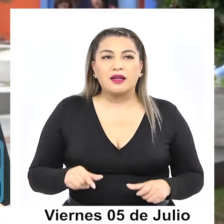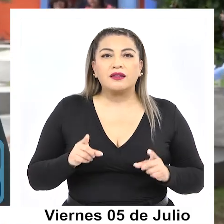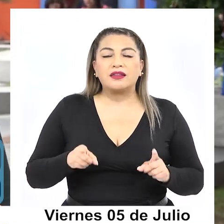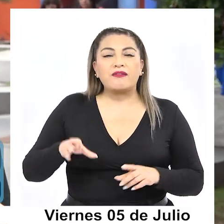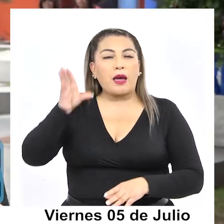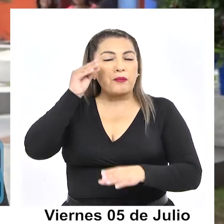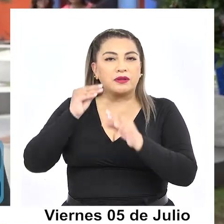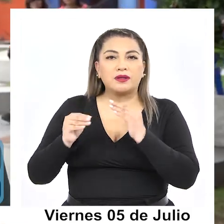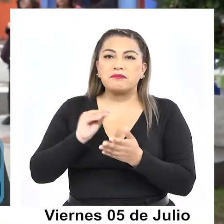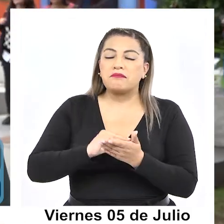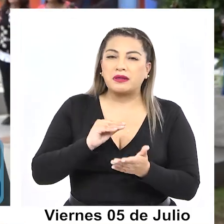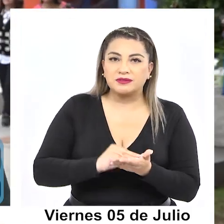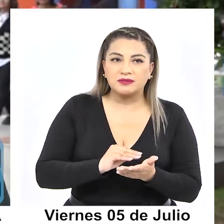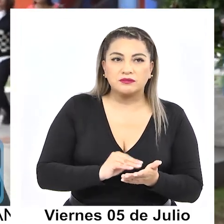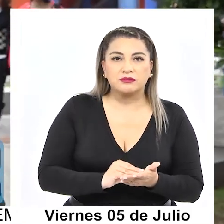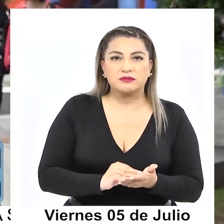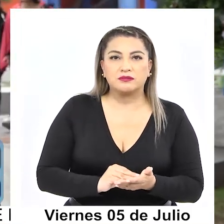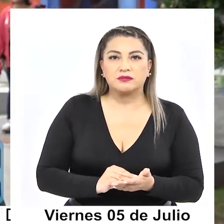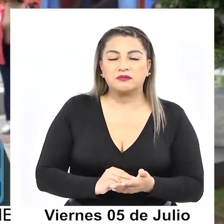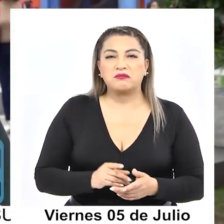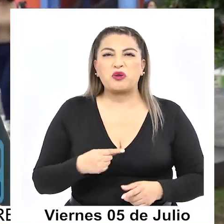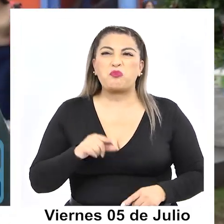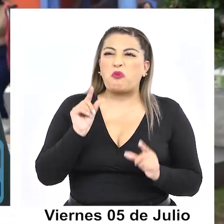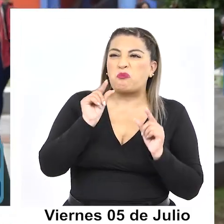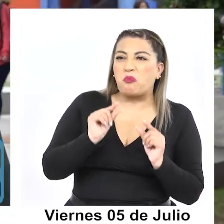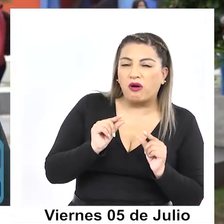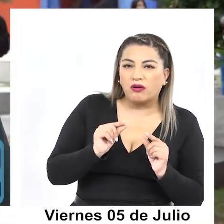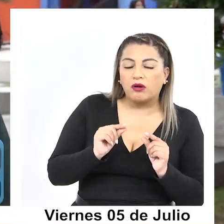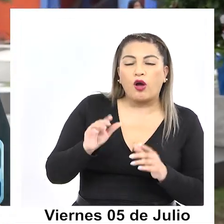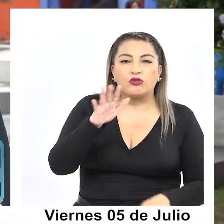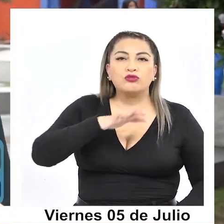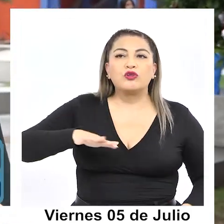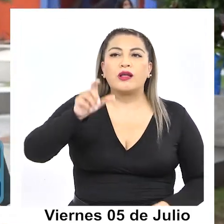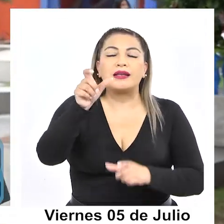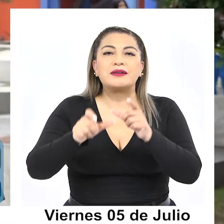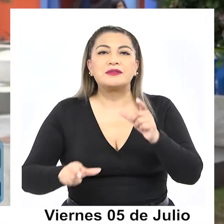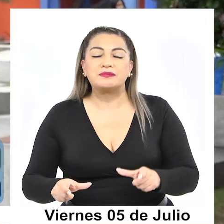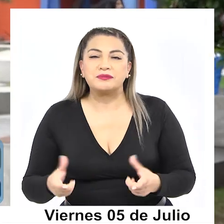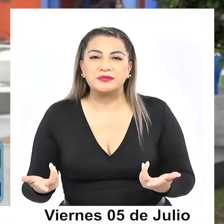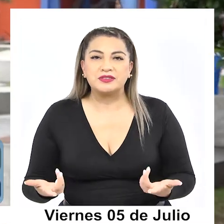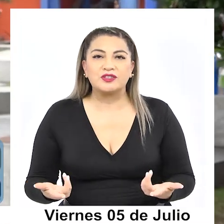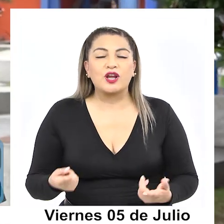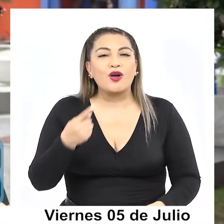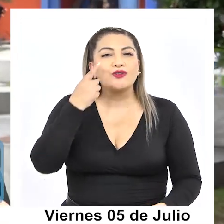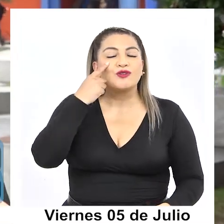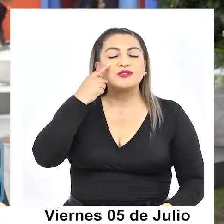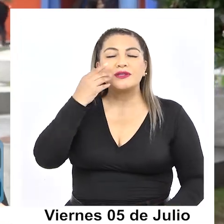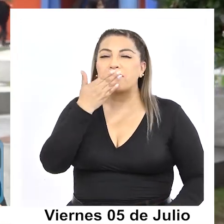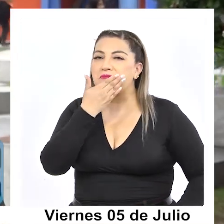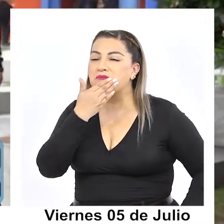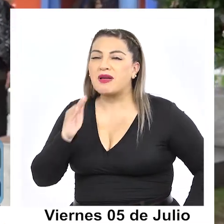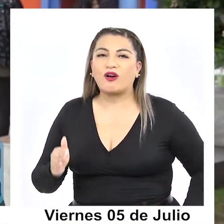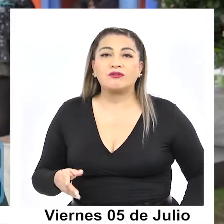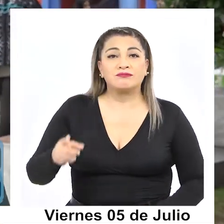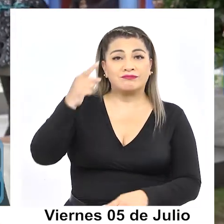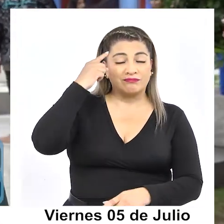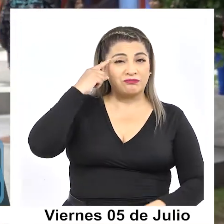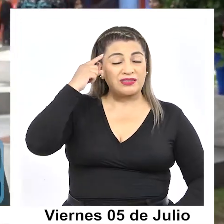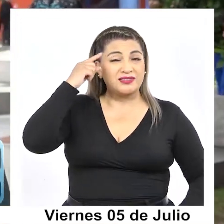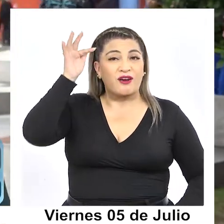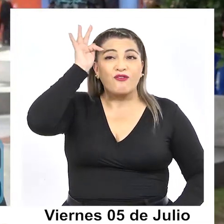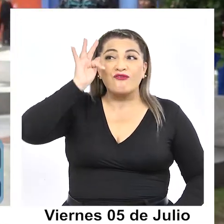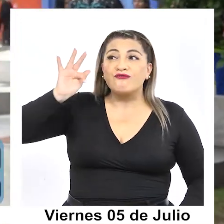aprender algo más, uno diría, pero eso sería muy minimalista. Todas esas personas van a salir con un conocimiento adquirido, con un pensamiento, una